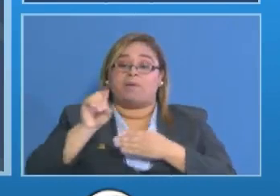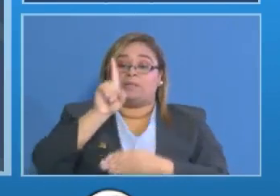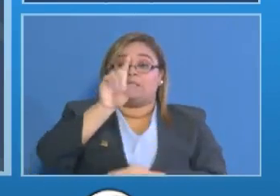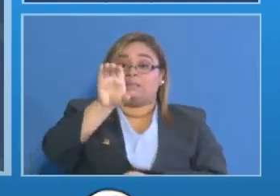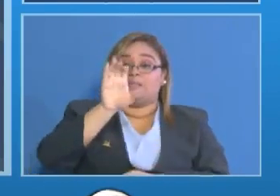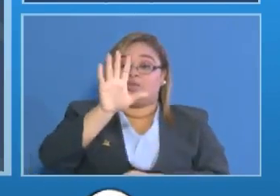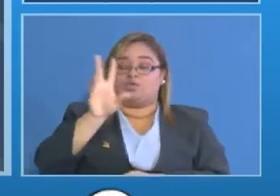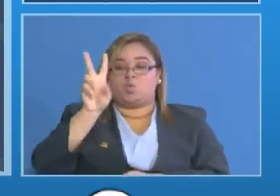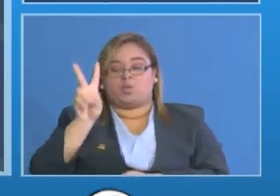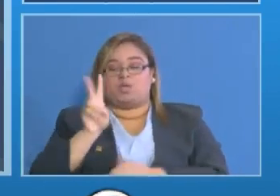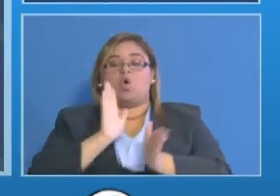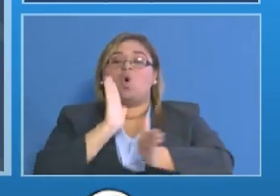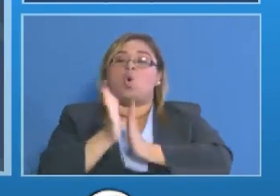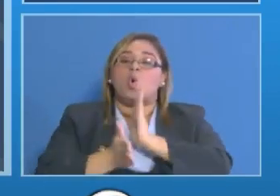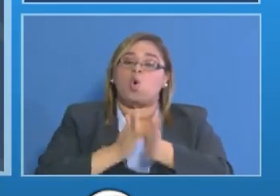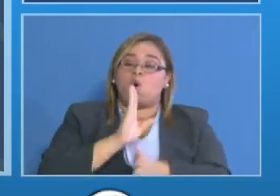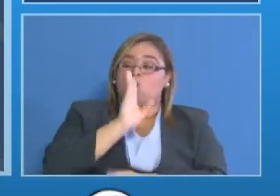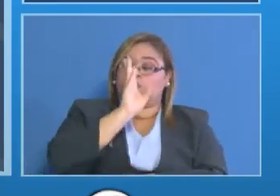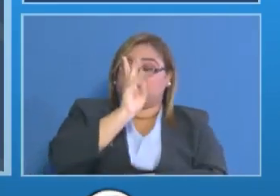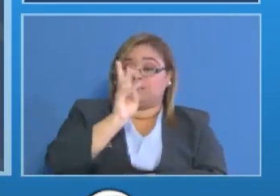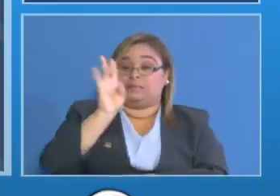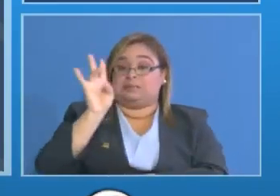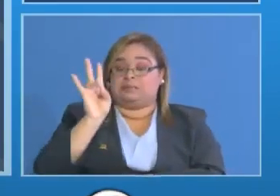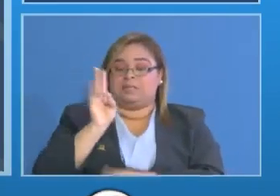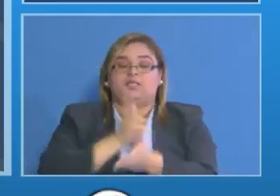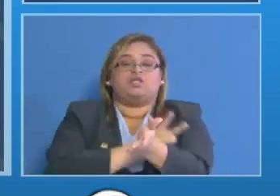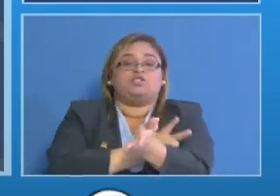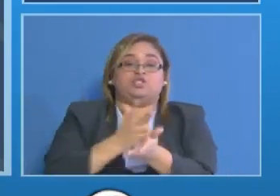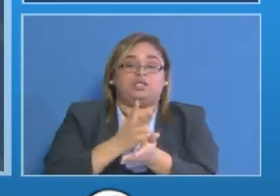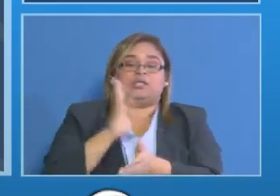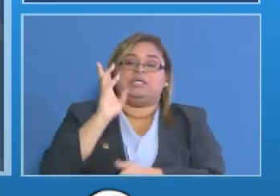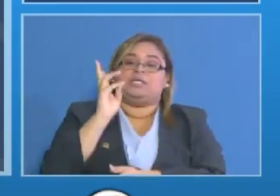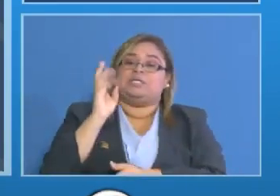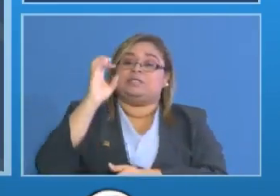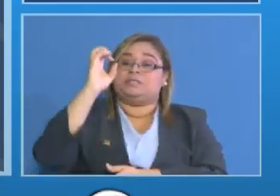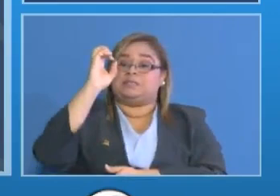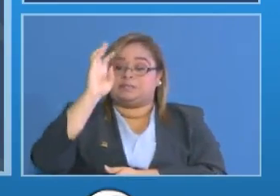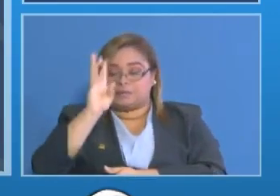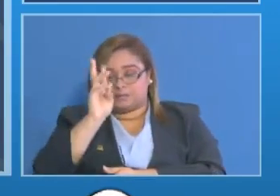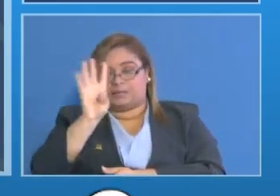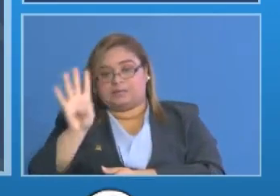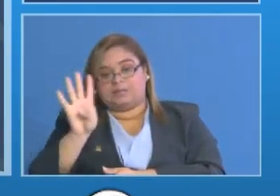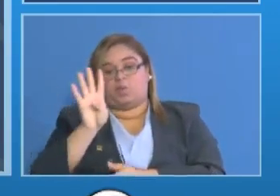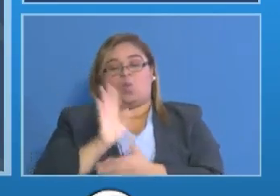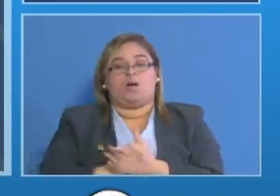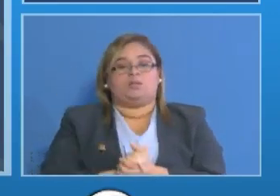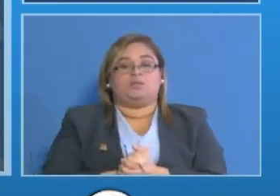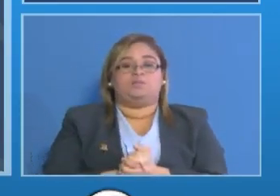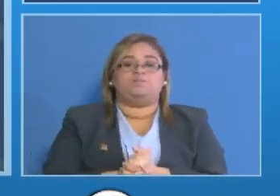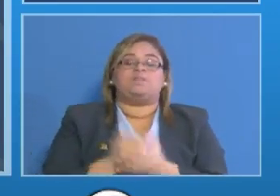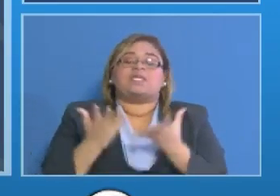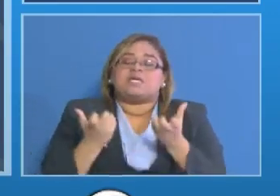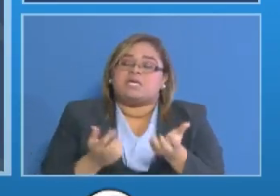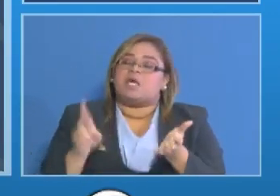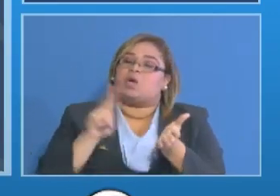Colón 67 Chiriquí con 64 quiero recalcar en esta ocasión que los